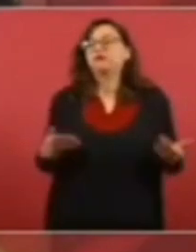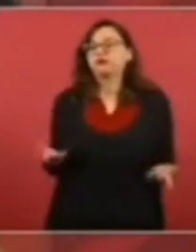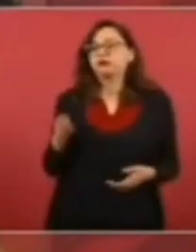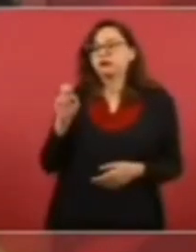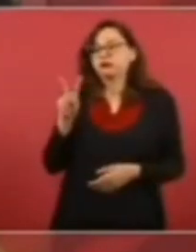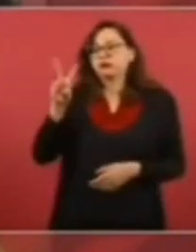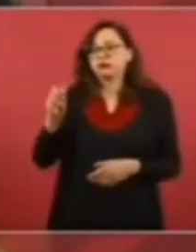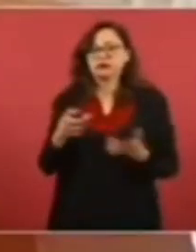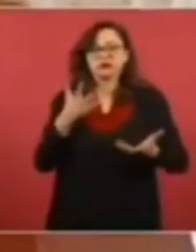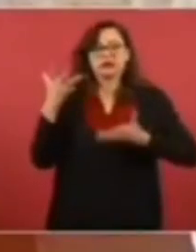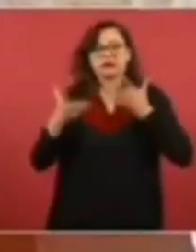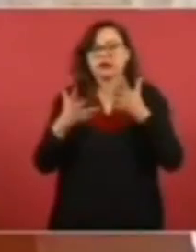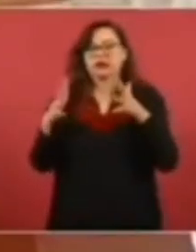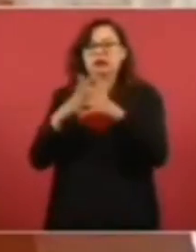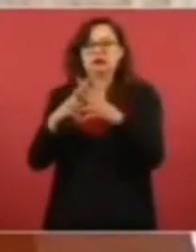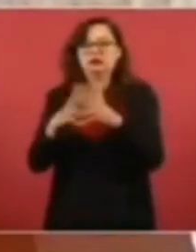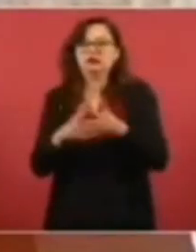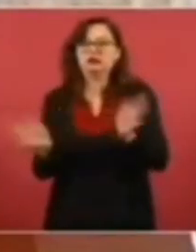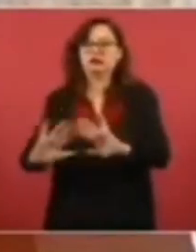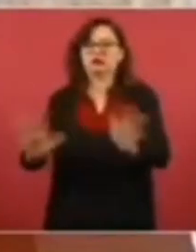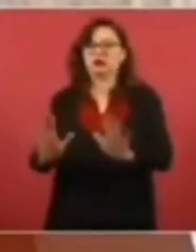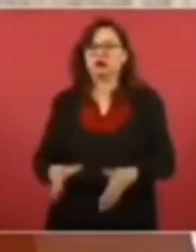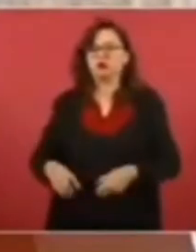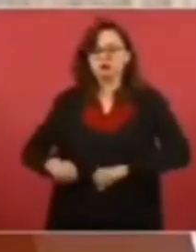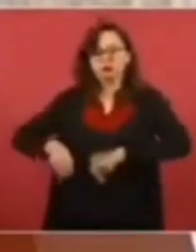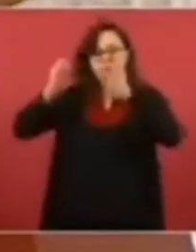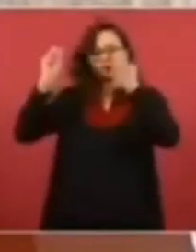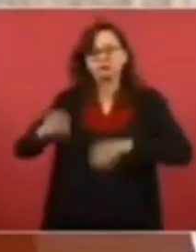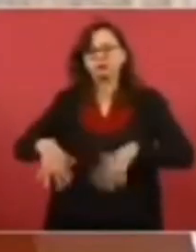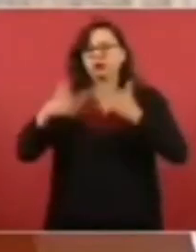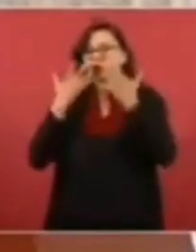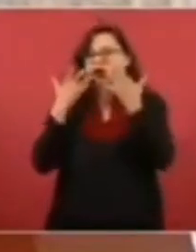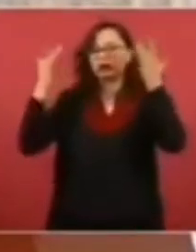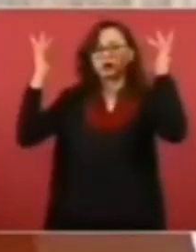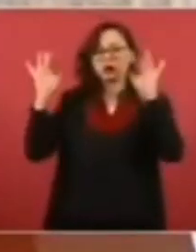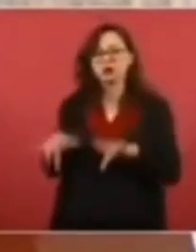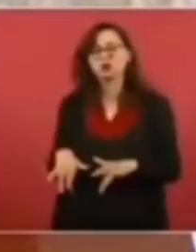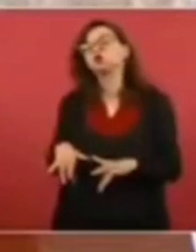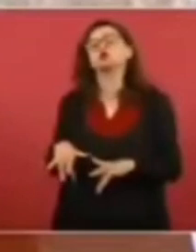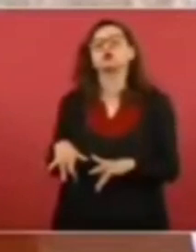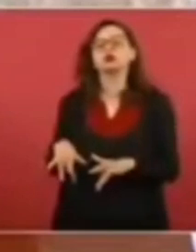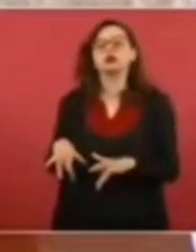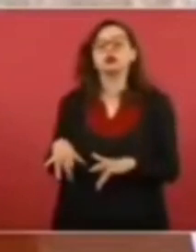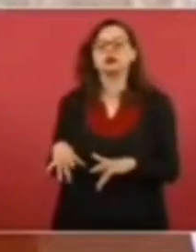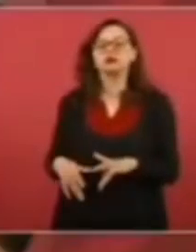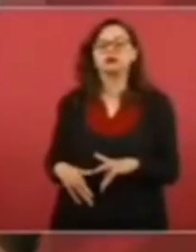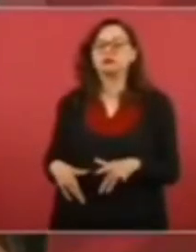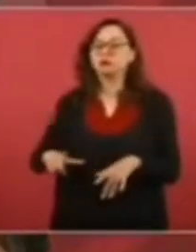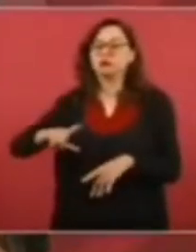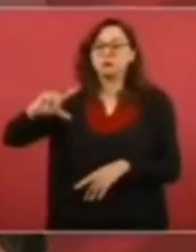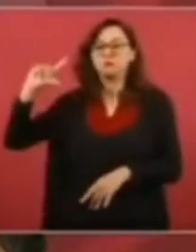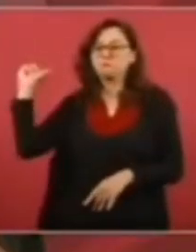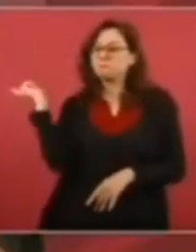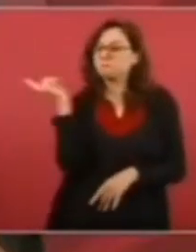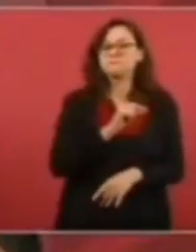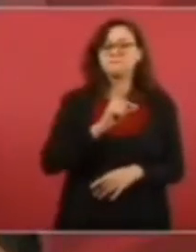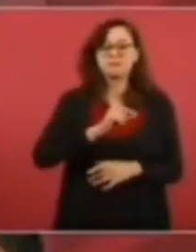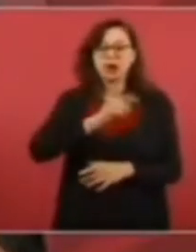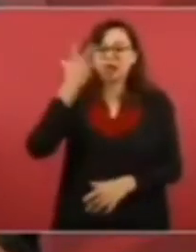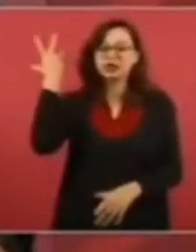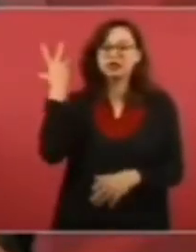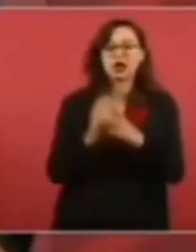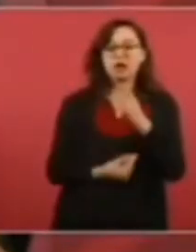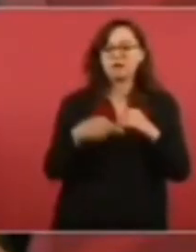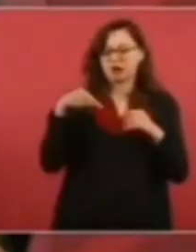Evo renuncia, ya conoce usted la historia, se le da protección,